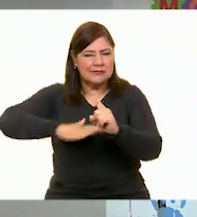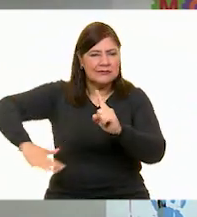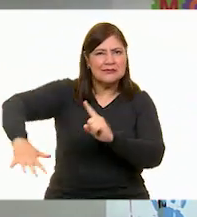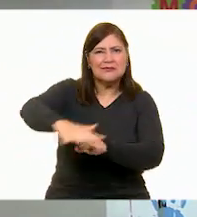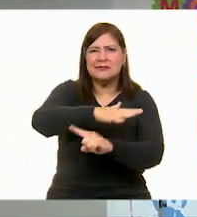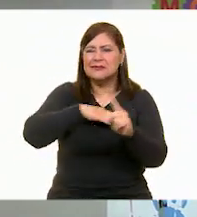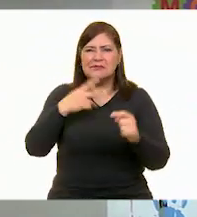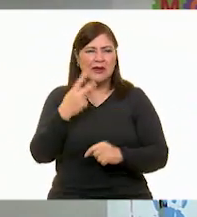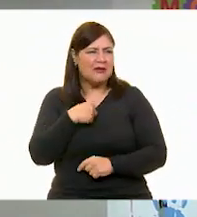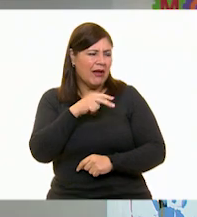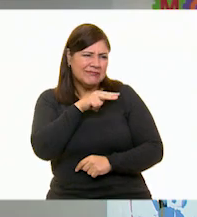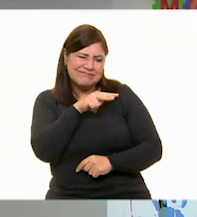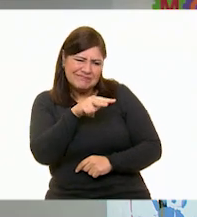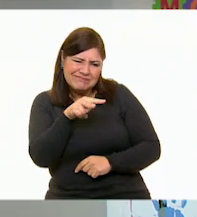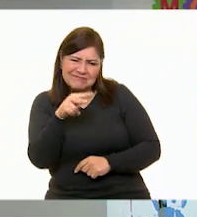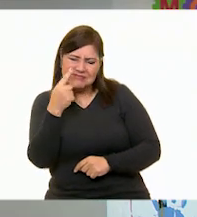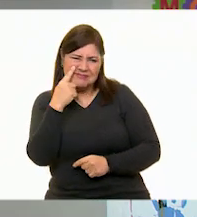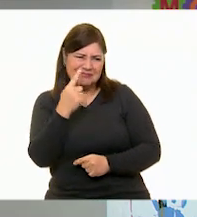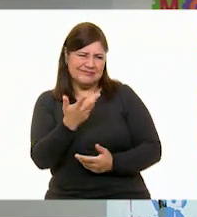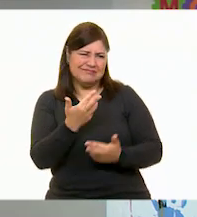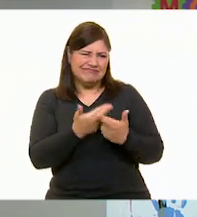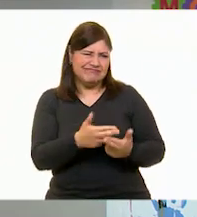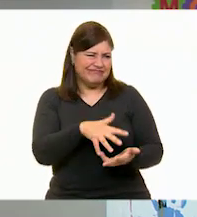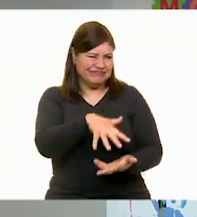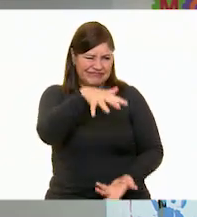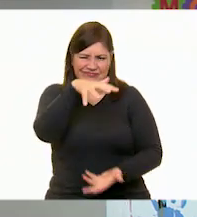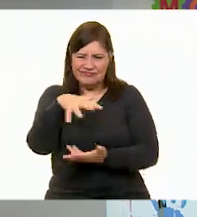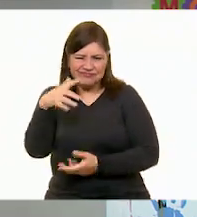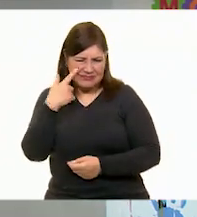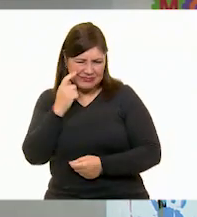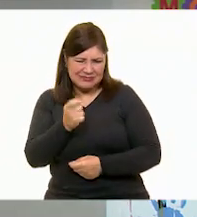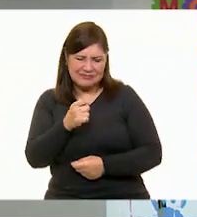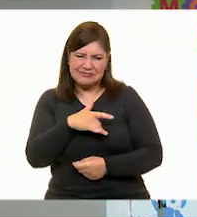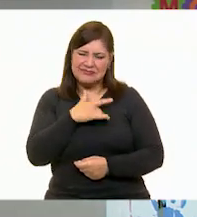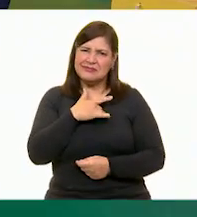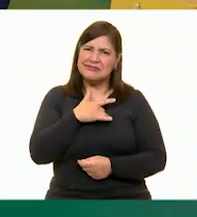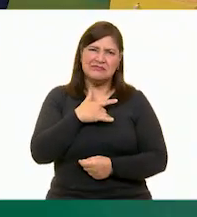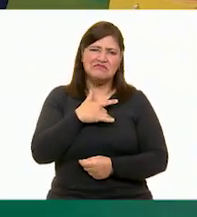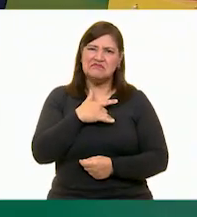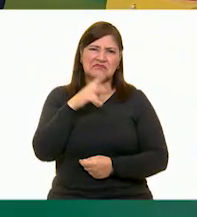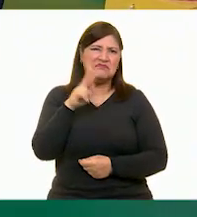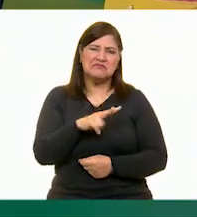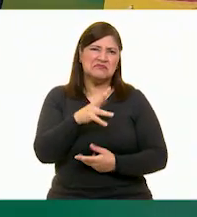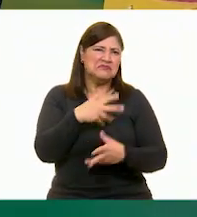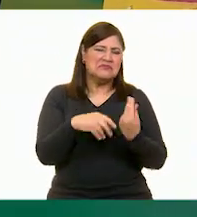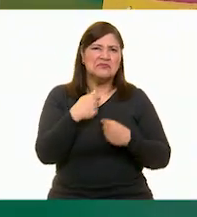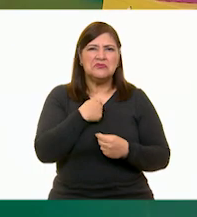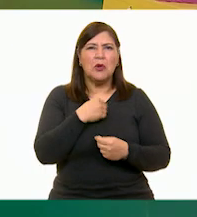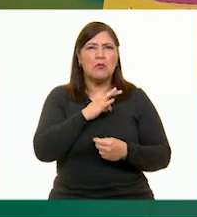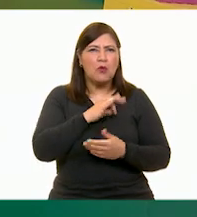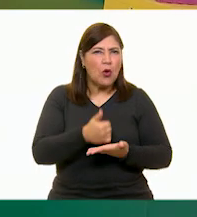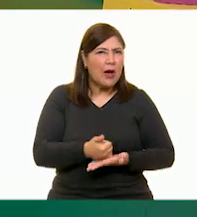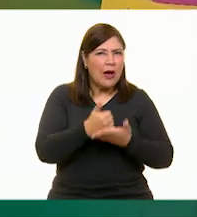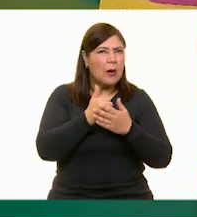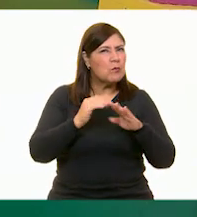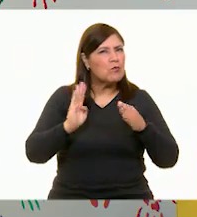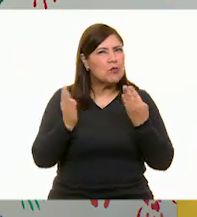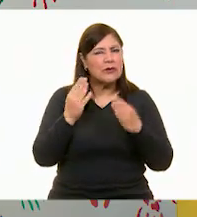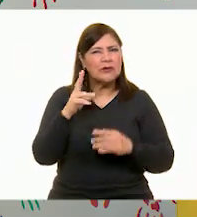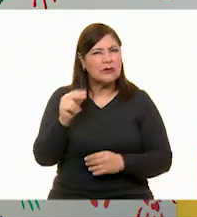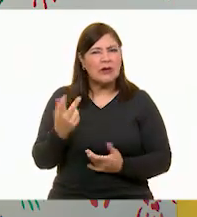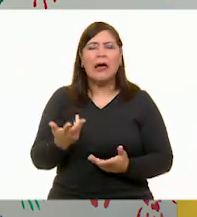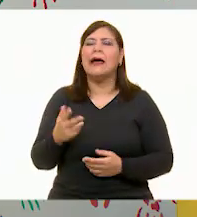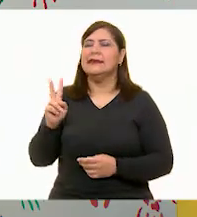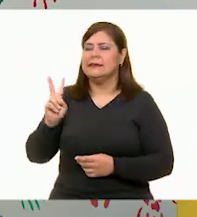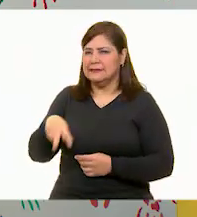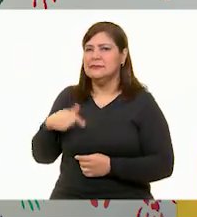pero a veces veo esto y siento que mis acciones no van a tener mucho impacto o no tienen mucho impacto. Creo que